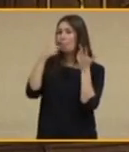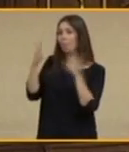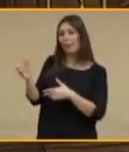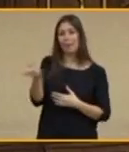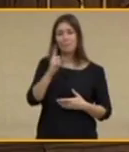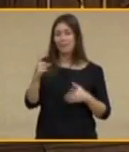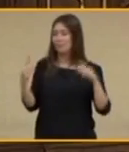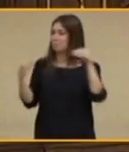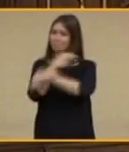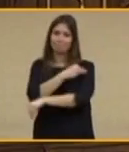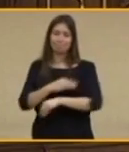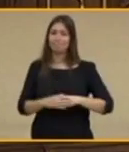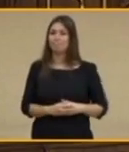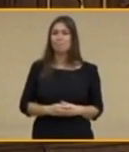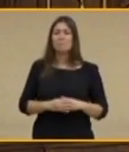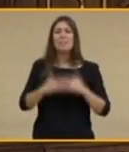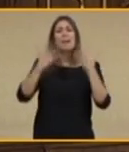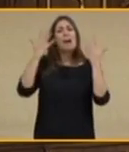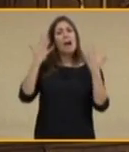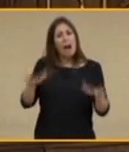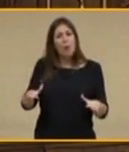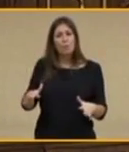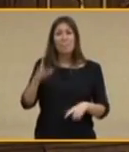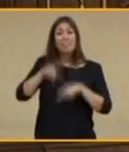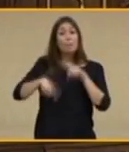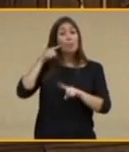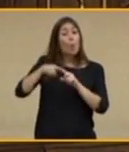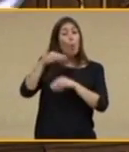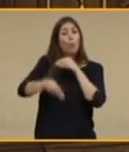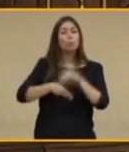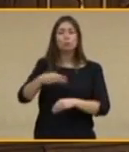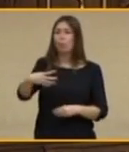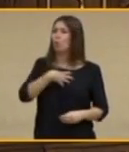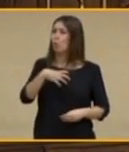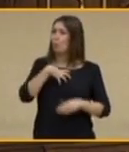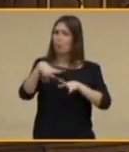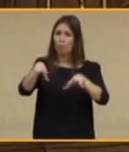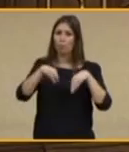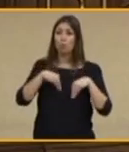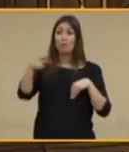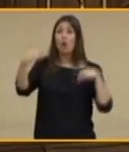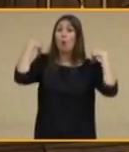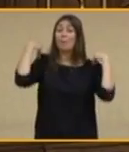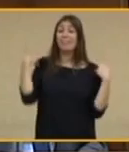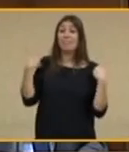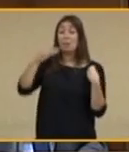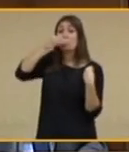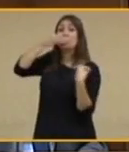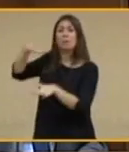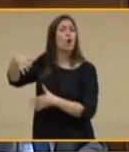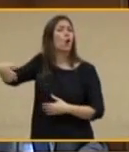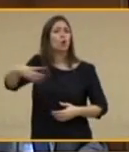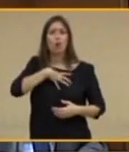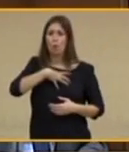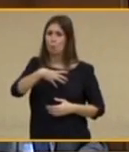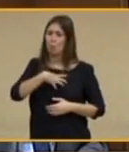independientemente del uso que se le quiera dar, se trata de una competencia indelegable. El Parlamento de